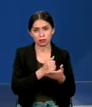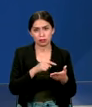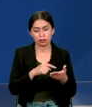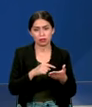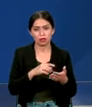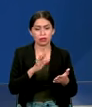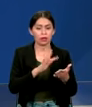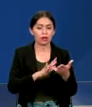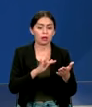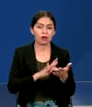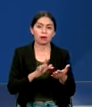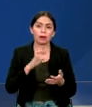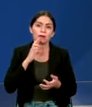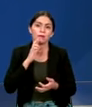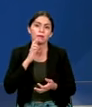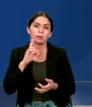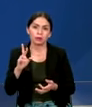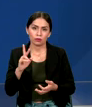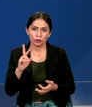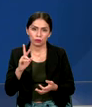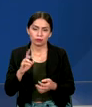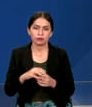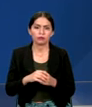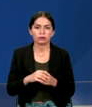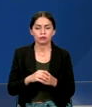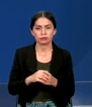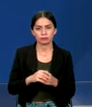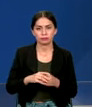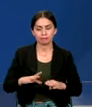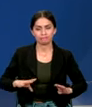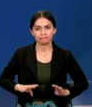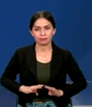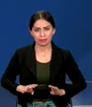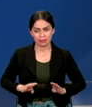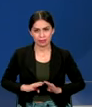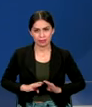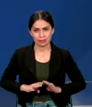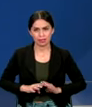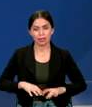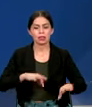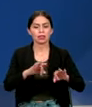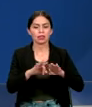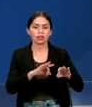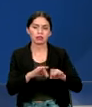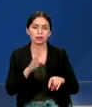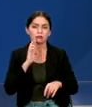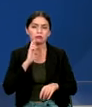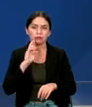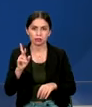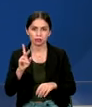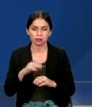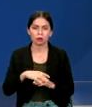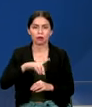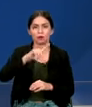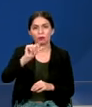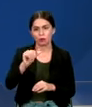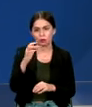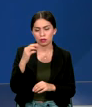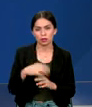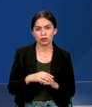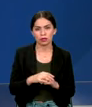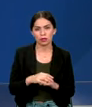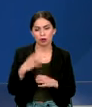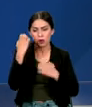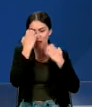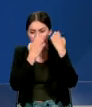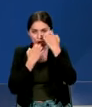destrezas y comportamientos mediante un documento oficial a través de centros de evaluación y evaluadores independientes acreditados a